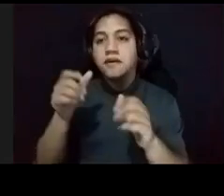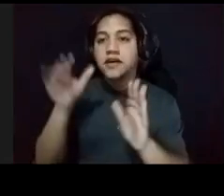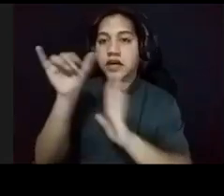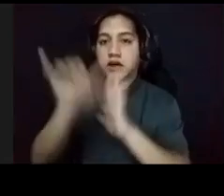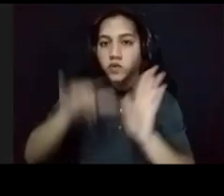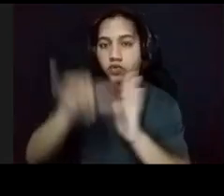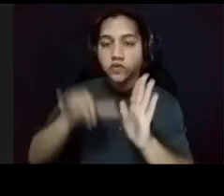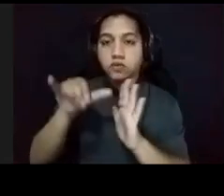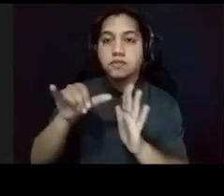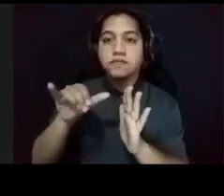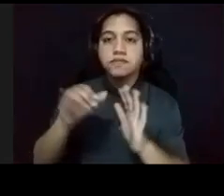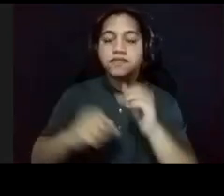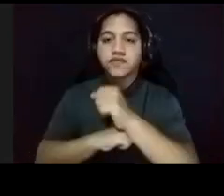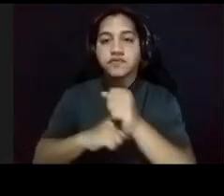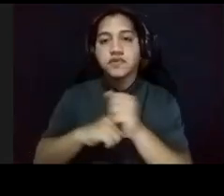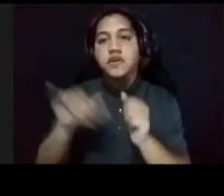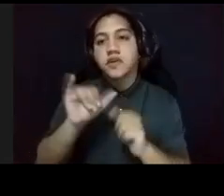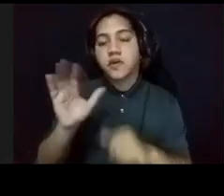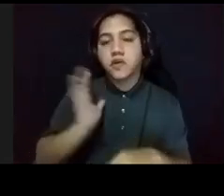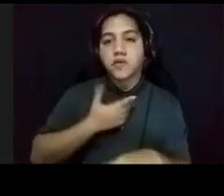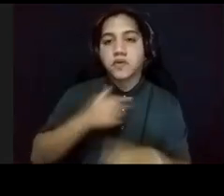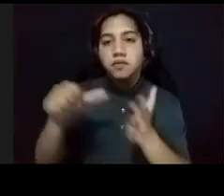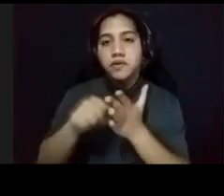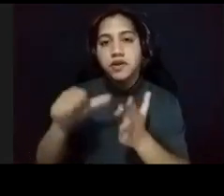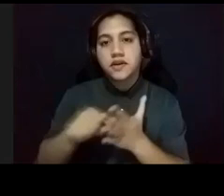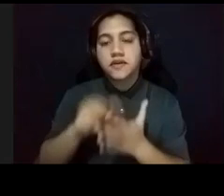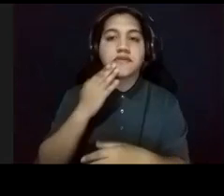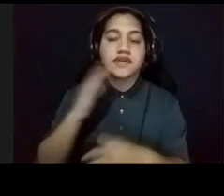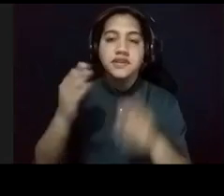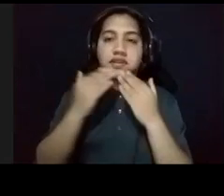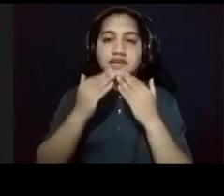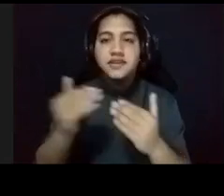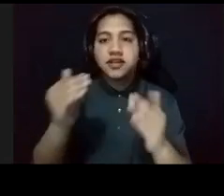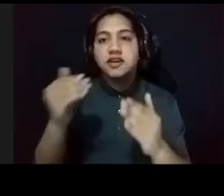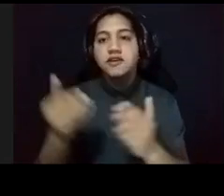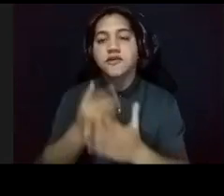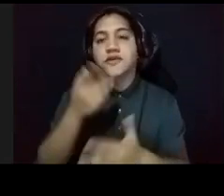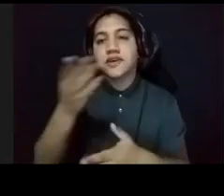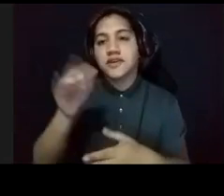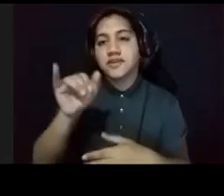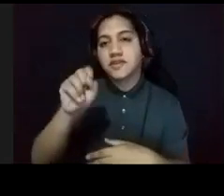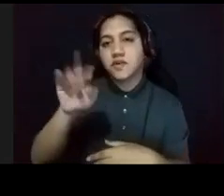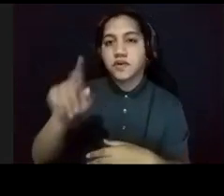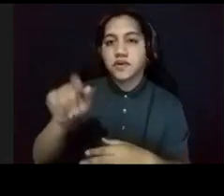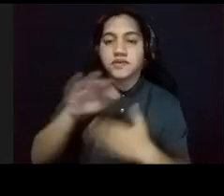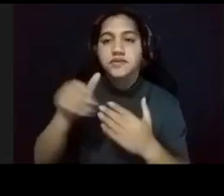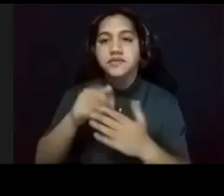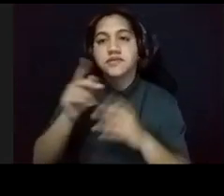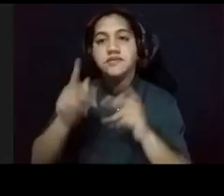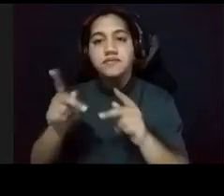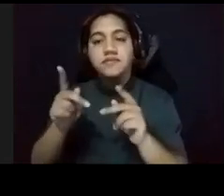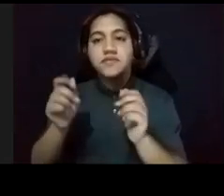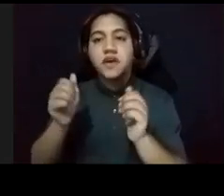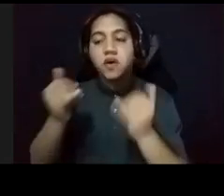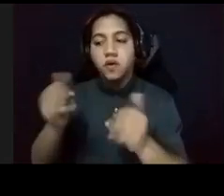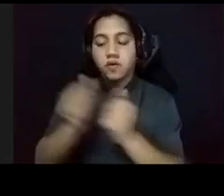de la fundación, y también, en nuestra página, de Facebook, le damos las gracias, nuevamente a Isaura, a todos los que nos acompañaron, en esta noche,